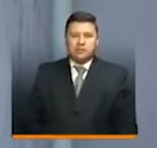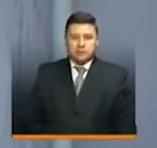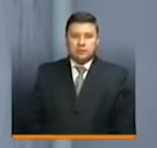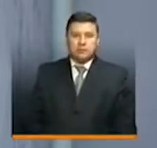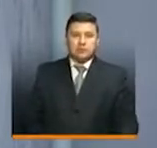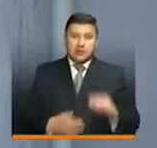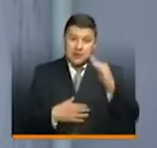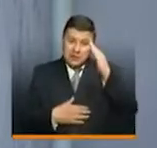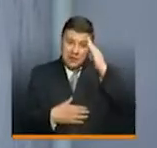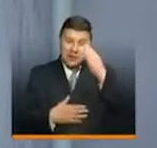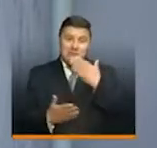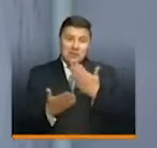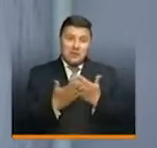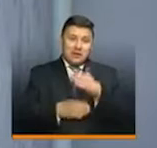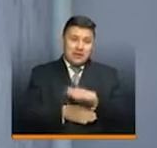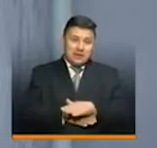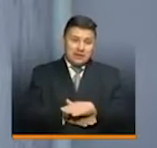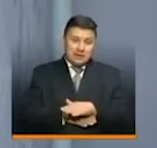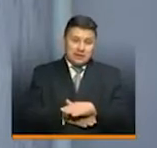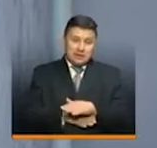Hola, buenas tardes.